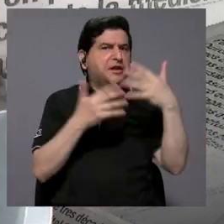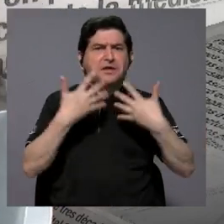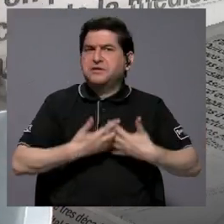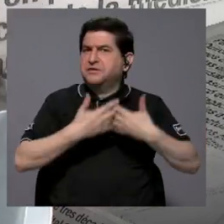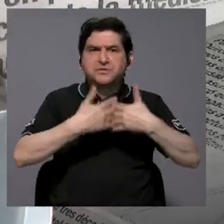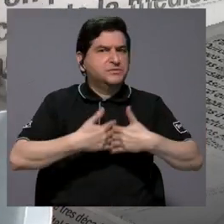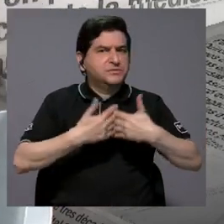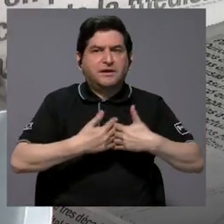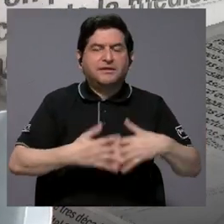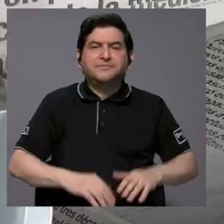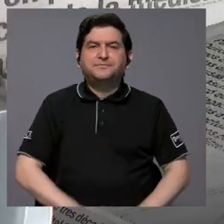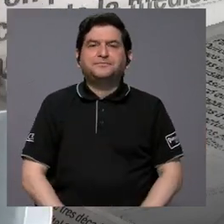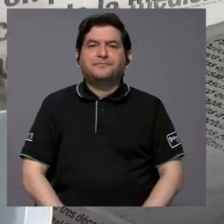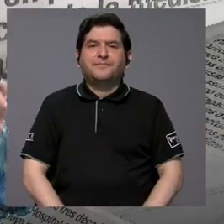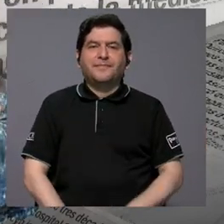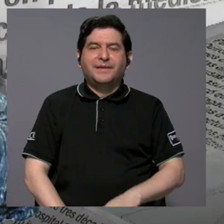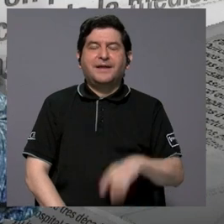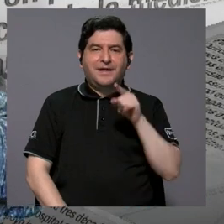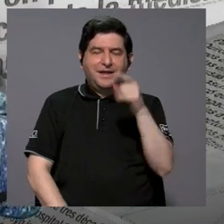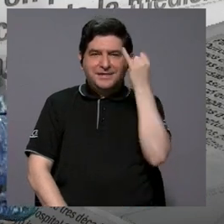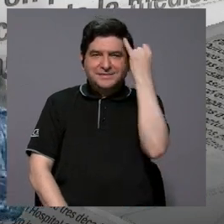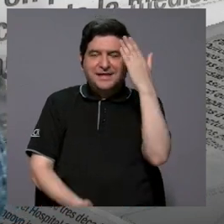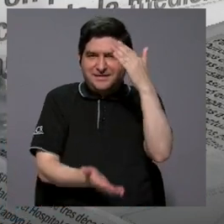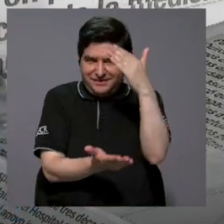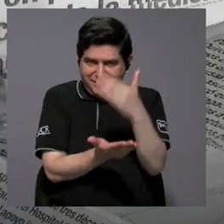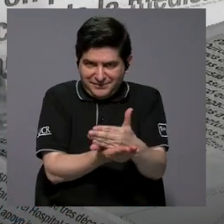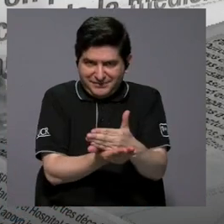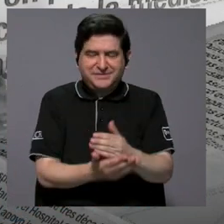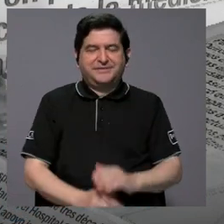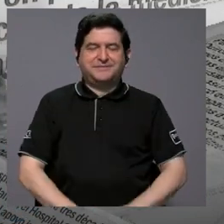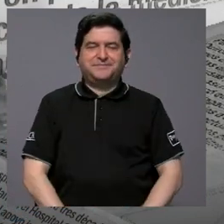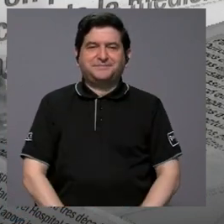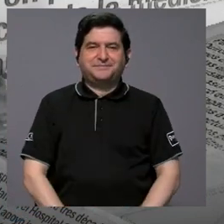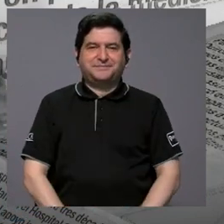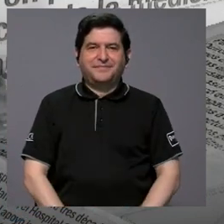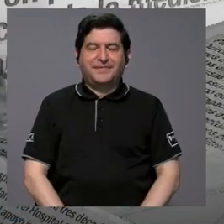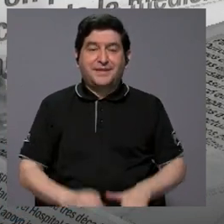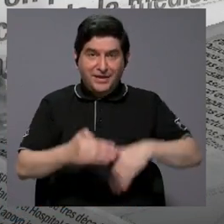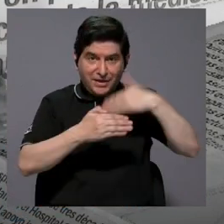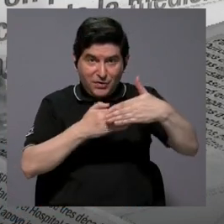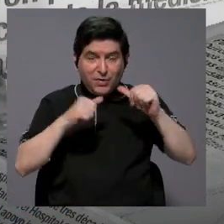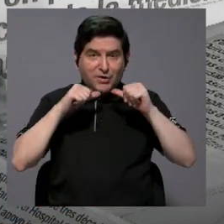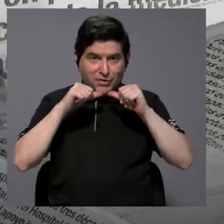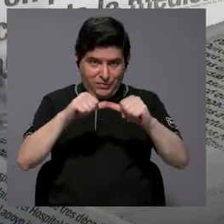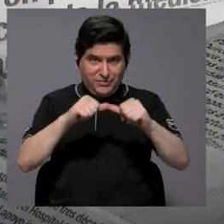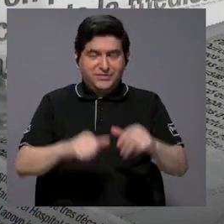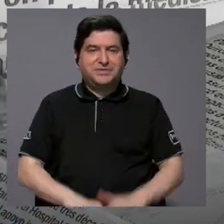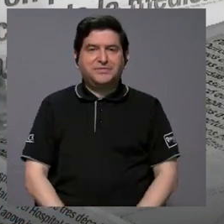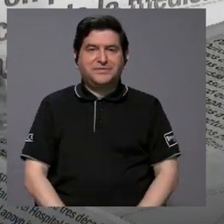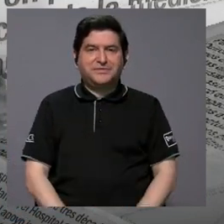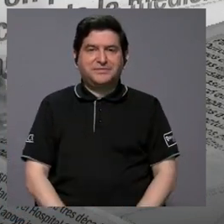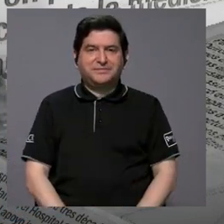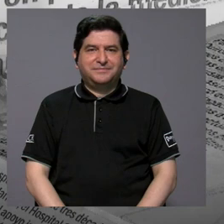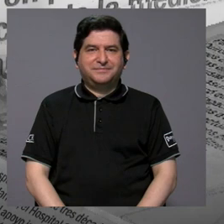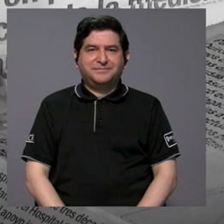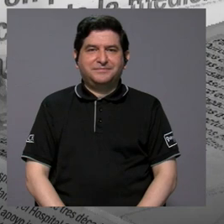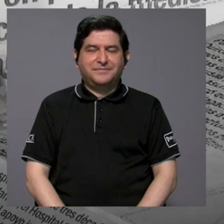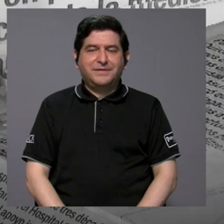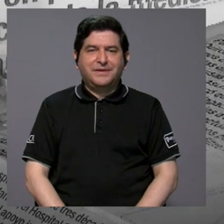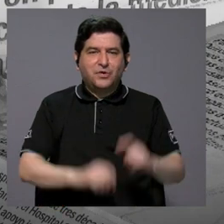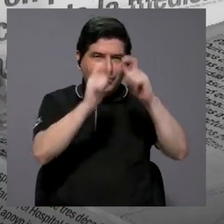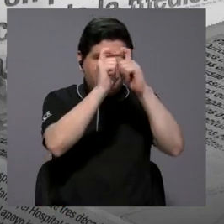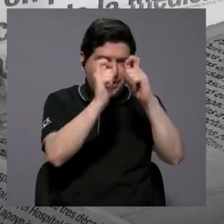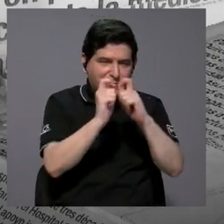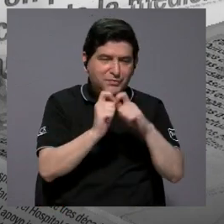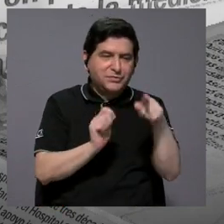industrial. Nos vamos a quedar con eso y vamos a hacer una pausa. Ya enseguida estamos de regreso con los